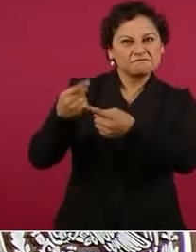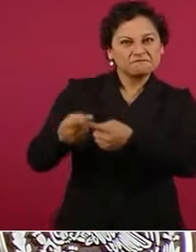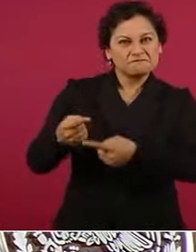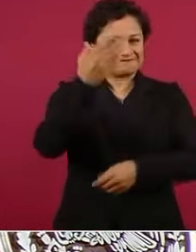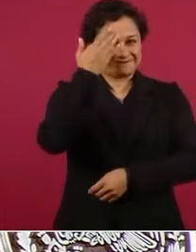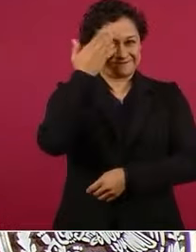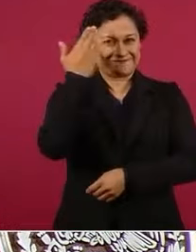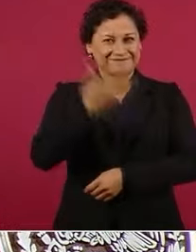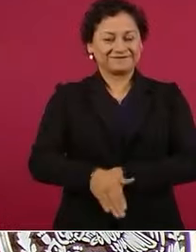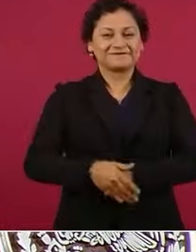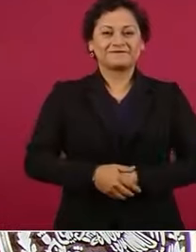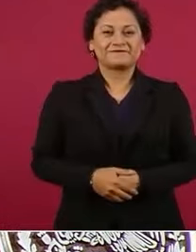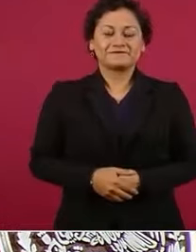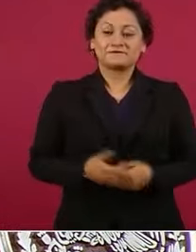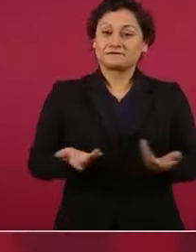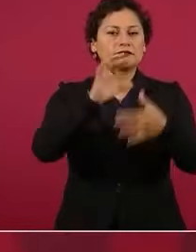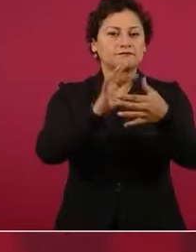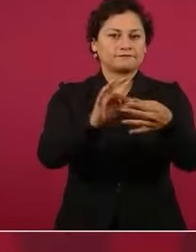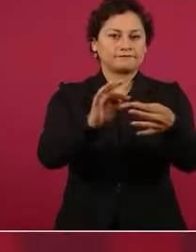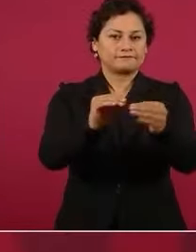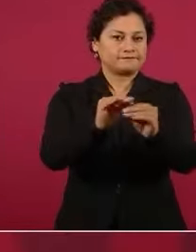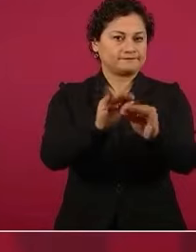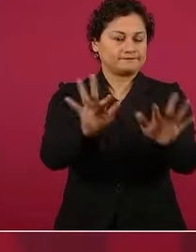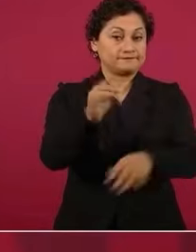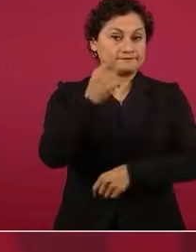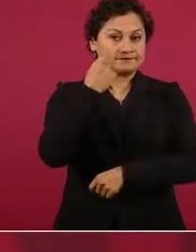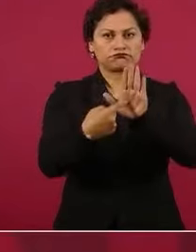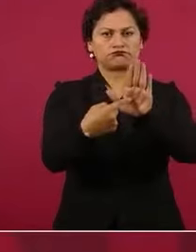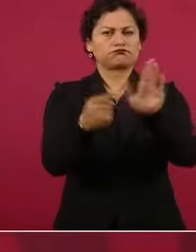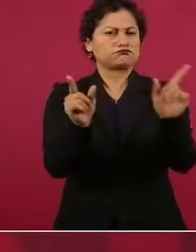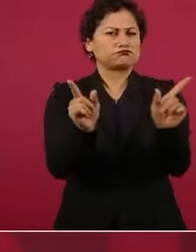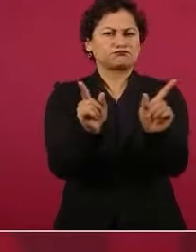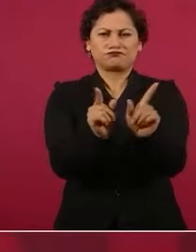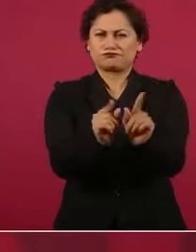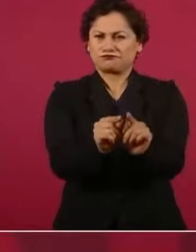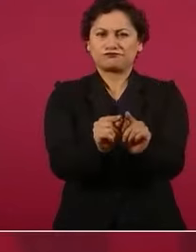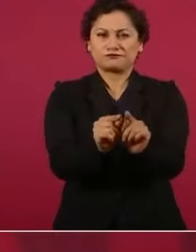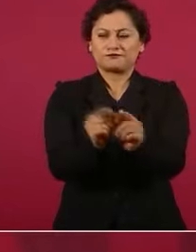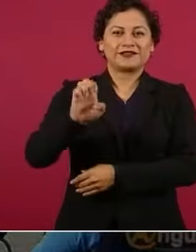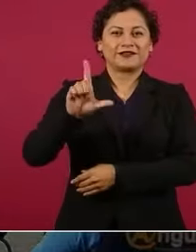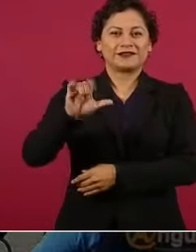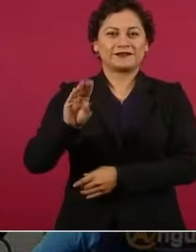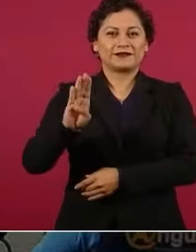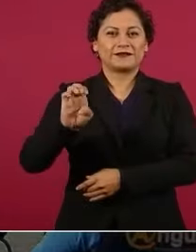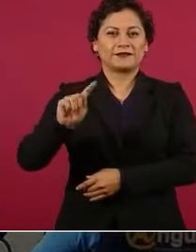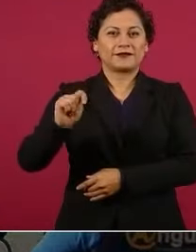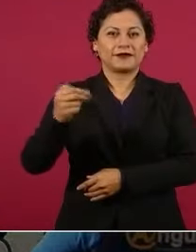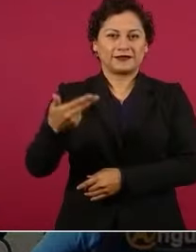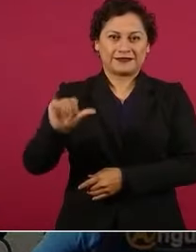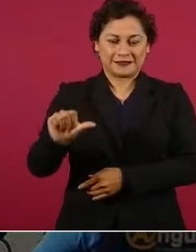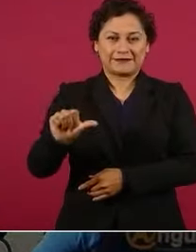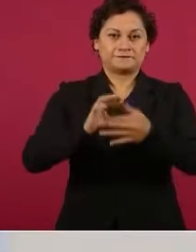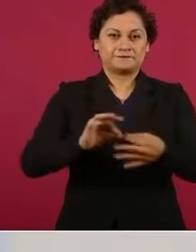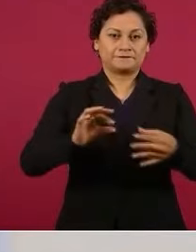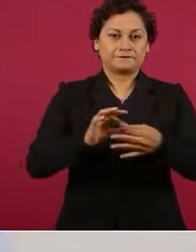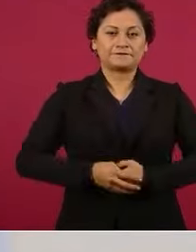aclaramos que es una pequeña muestra y le corresponde a Elizabeth García Vilchis llevar a cabo esta